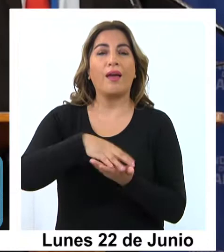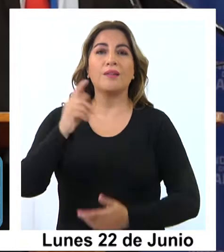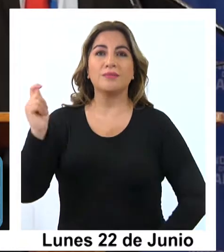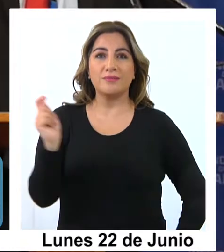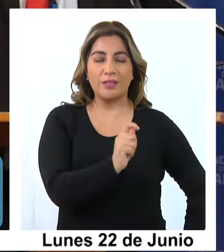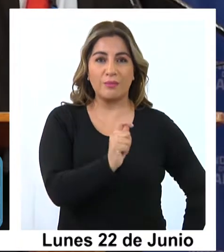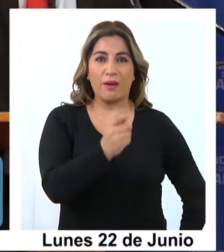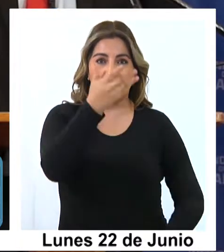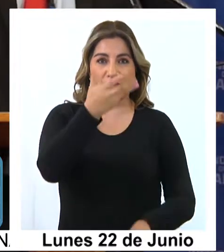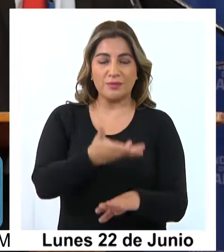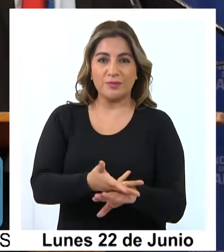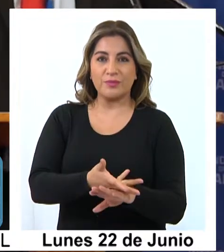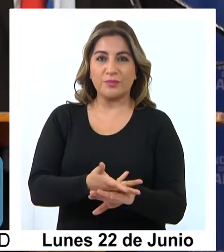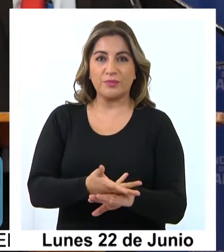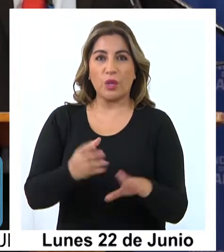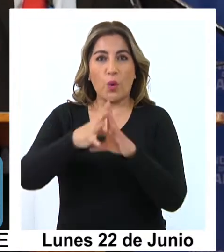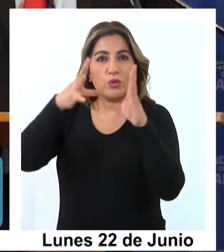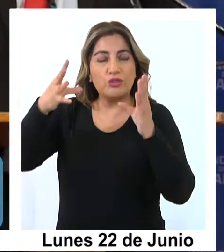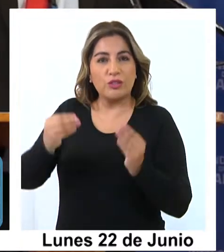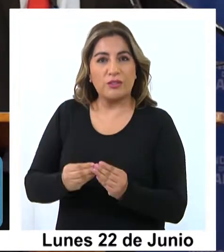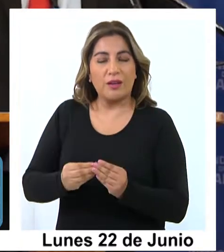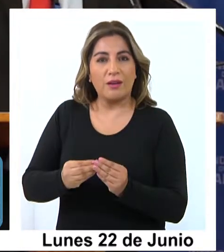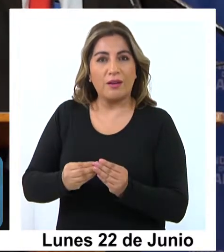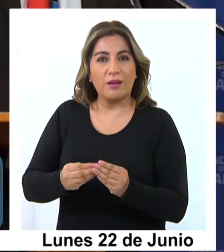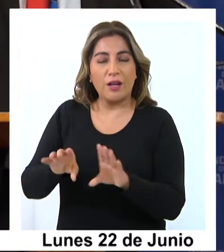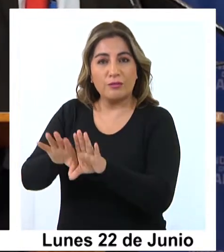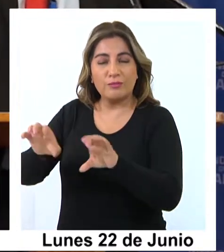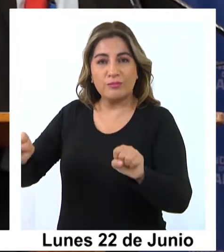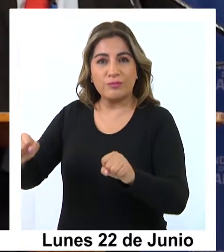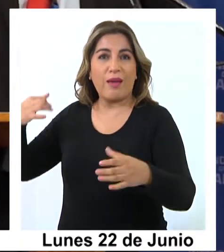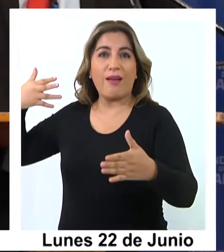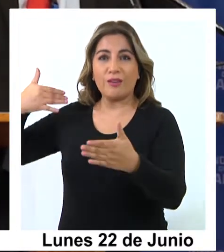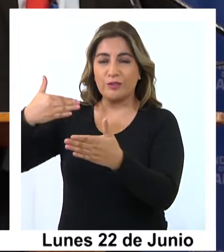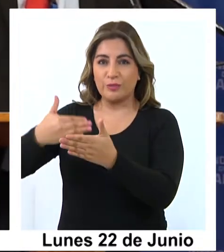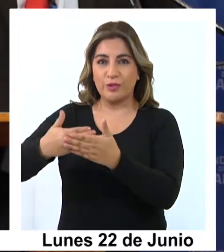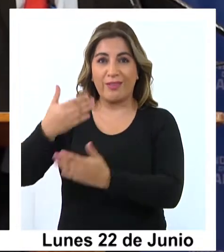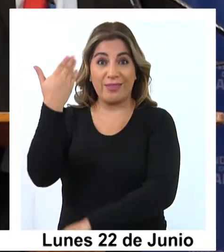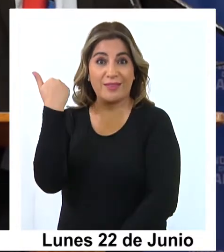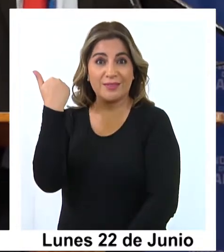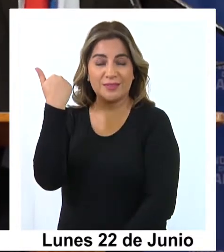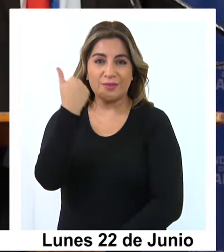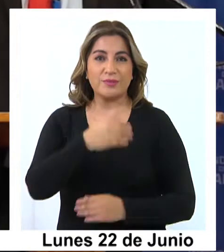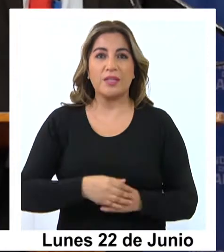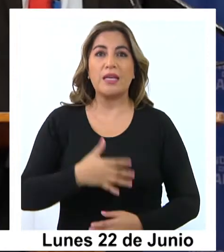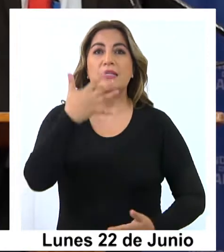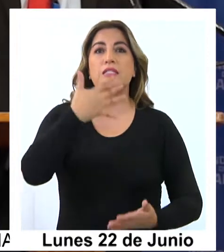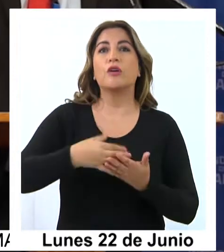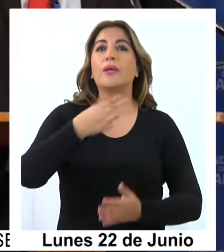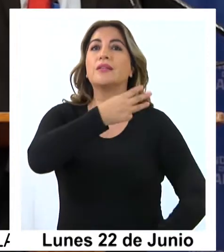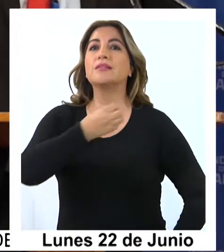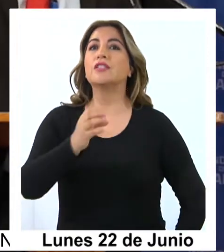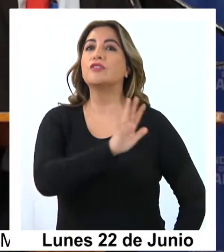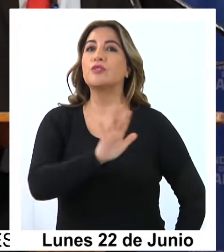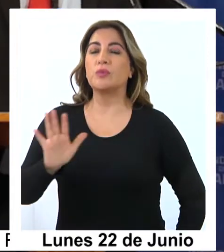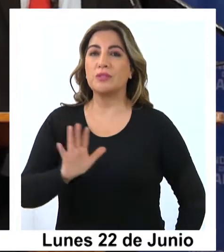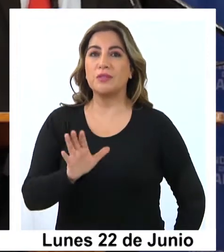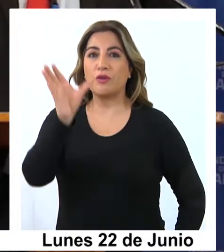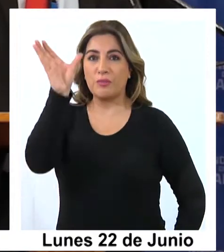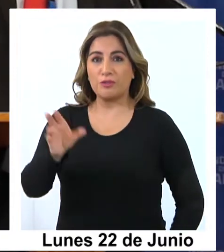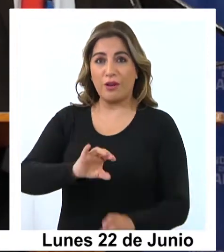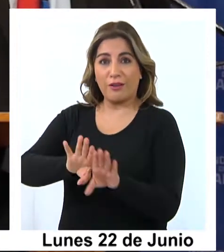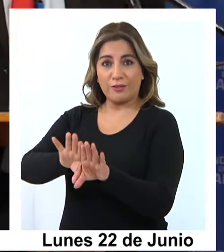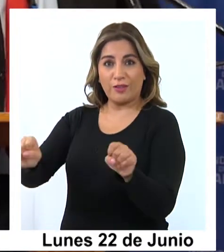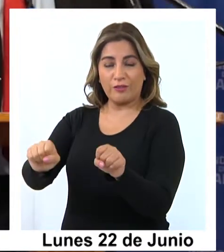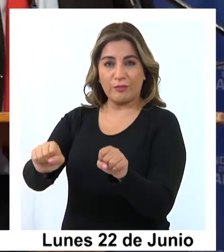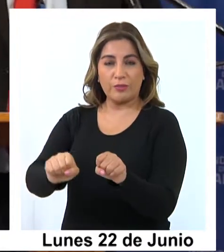Tarapacá presenta un total de casos positivos acumulados desde esa fecha de 5.355 casos.